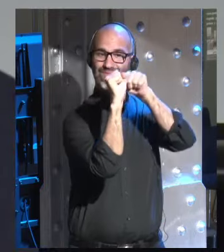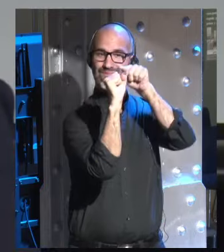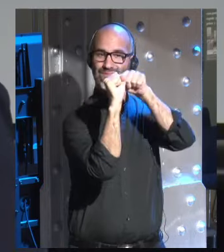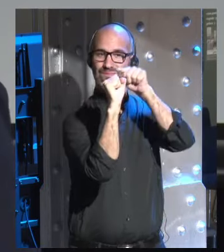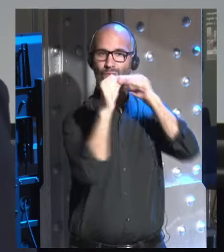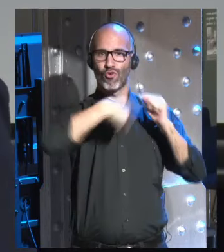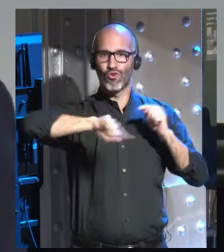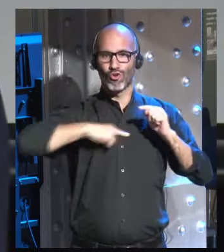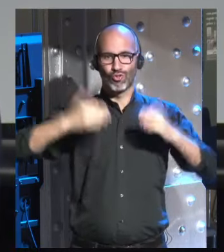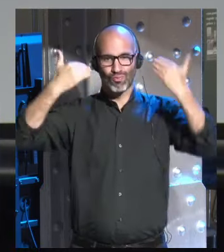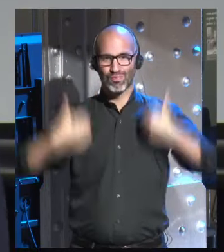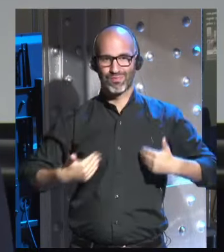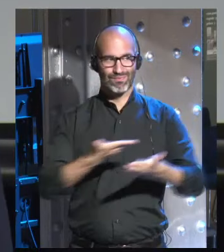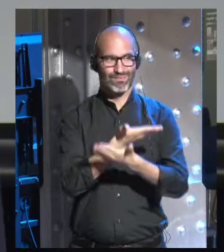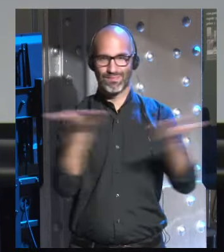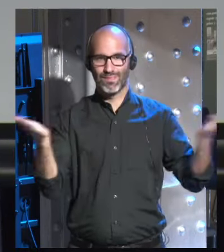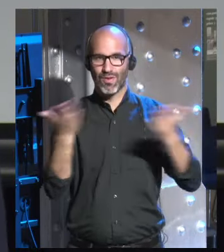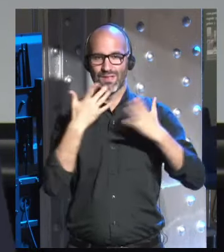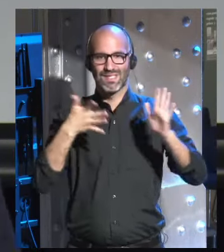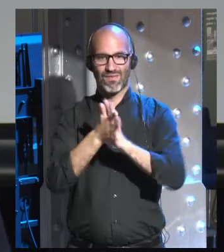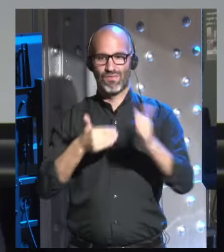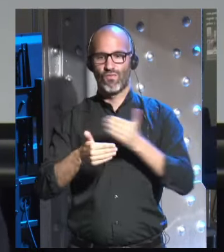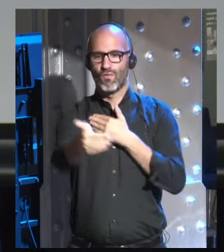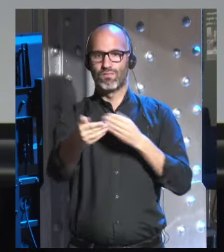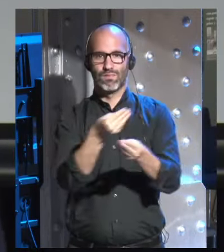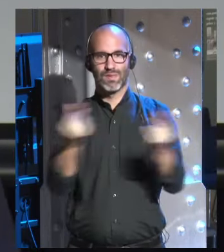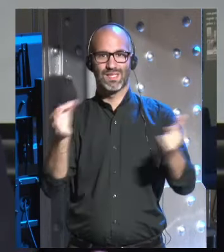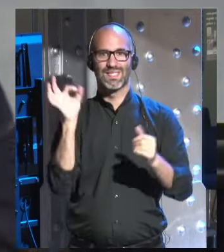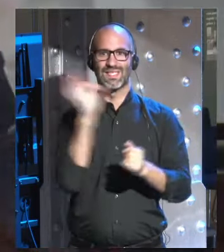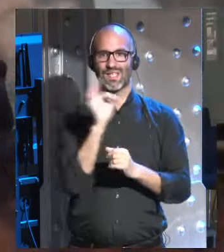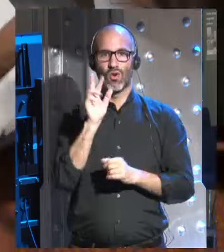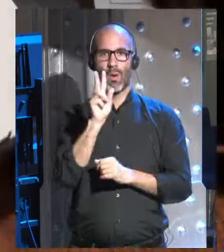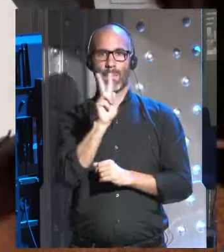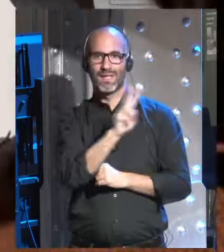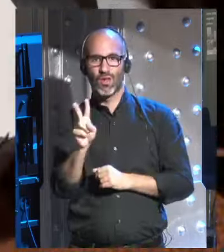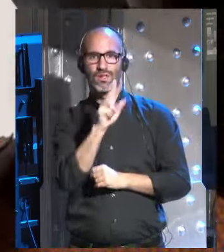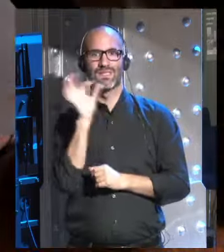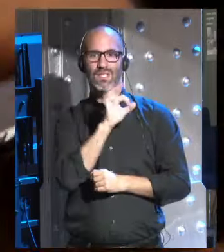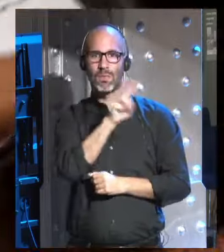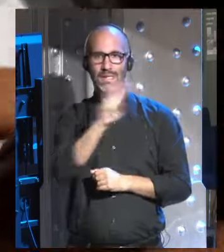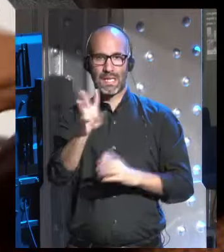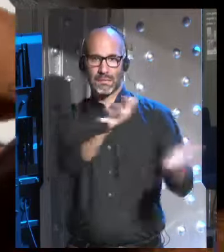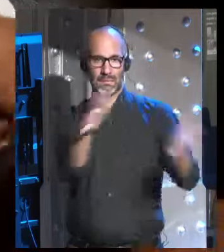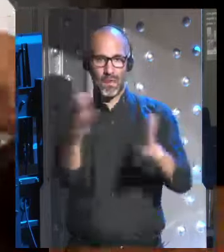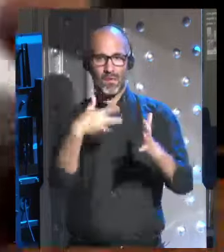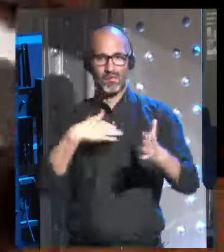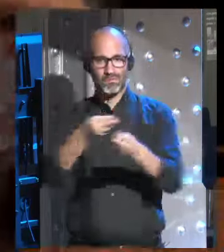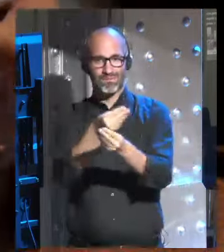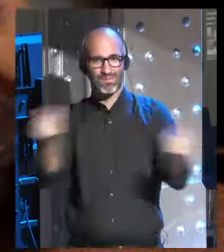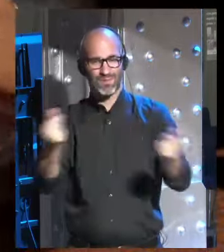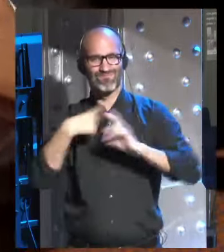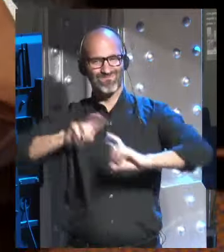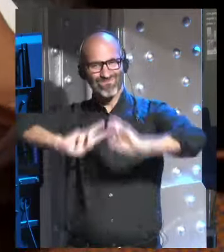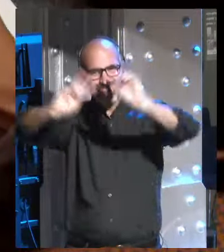tal y como lo conocemos una especie que desaparecerá el próximo siglo los próximos dos siglos para ser sustituida por una raza